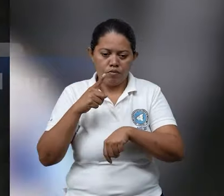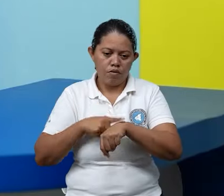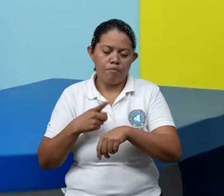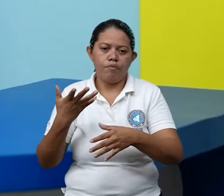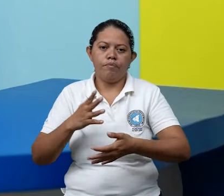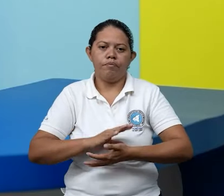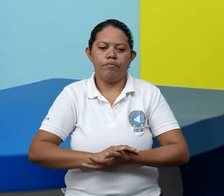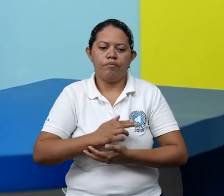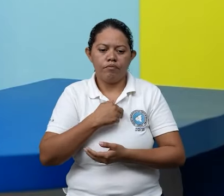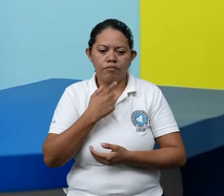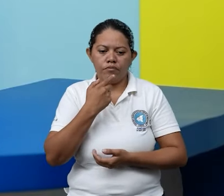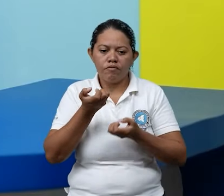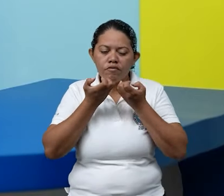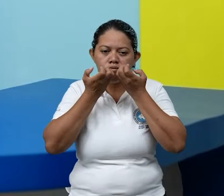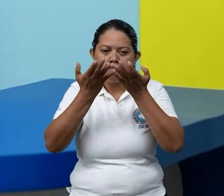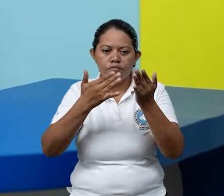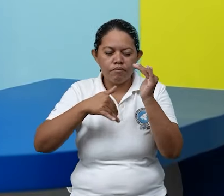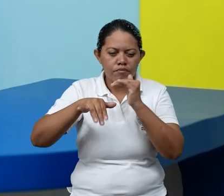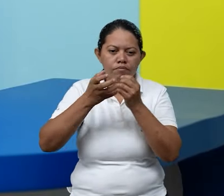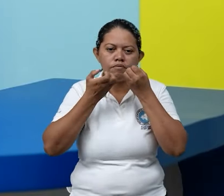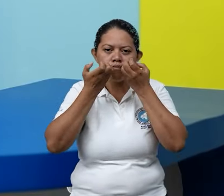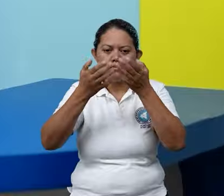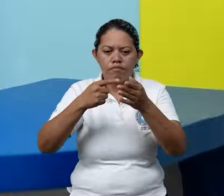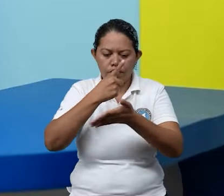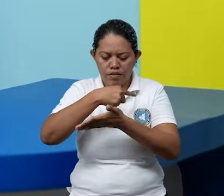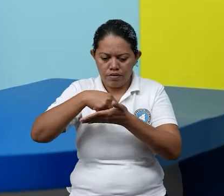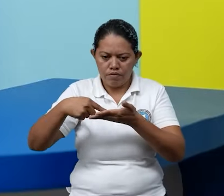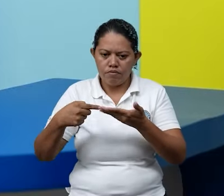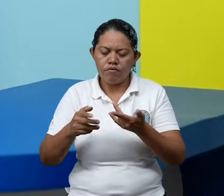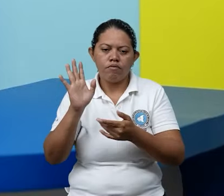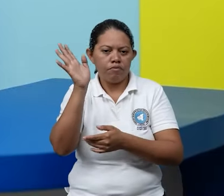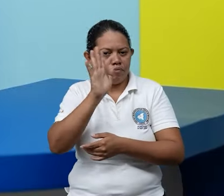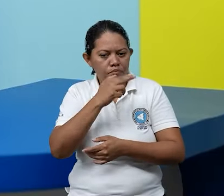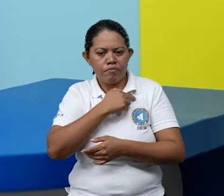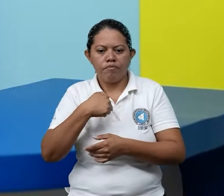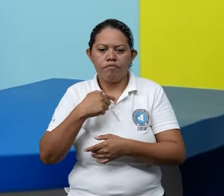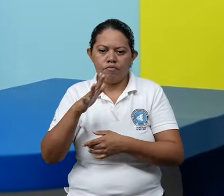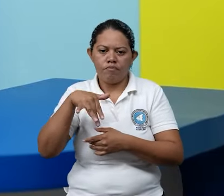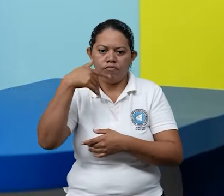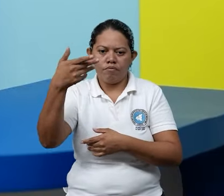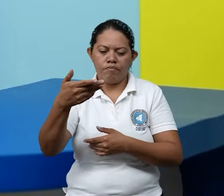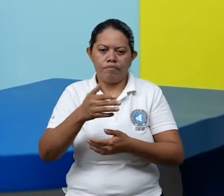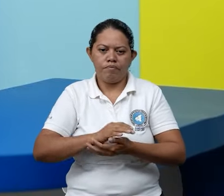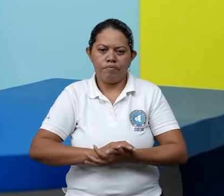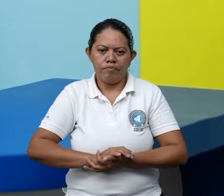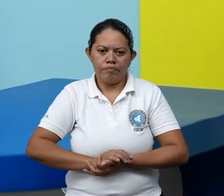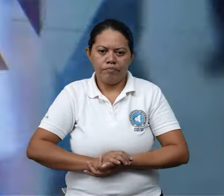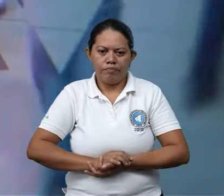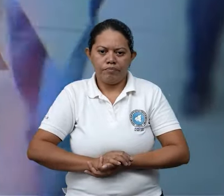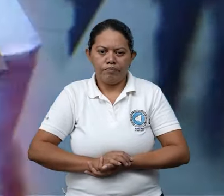Estas fueron las noticias más destacadas de la semana nos vemos en la próxima edición